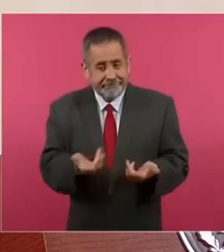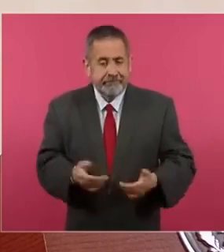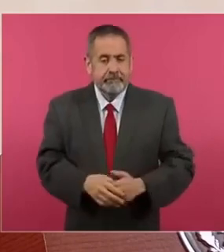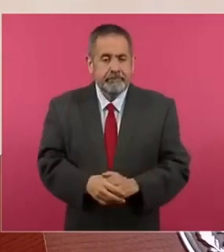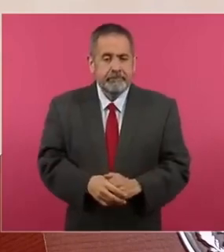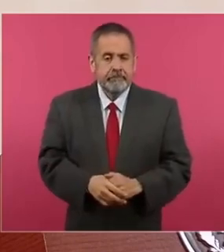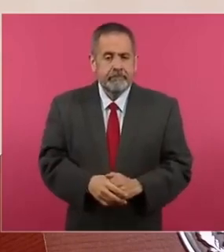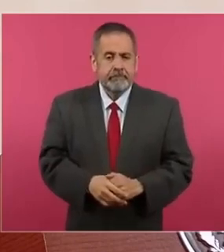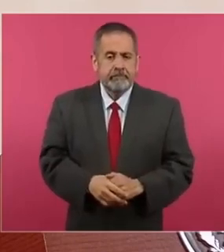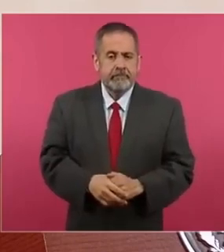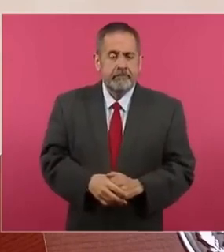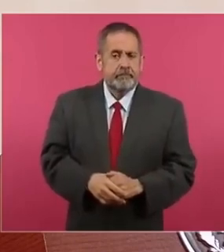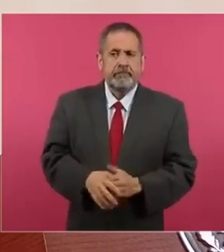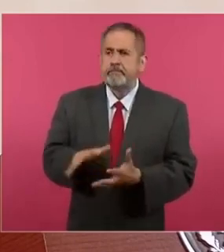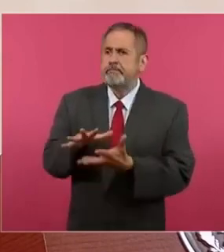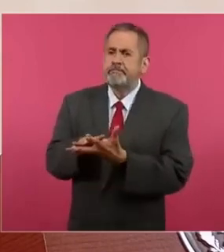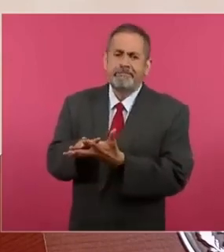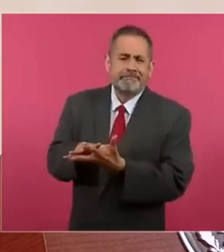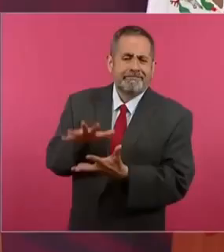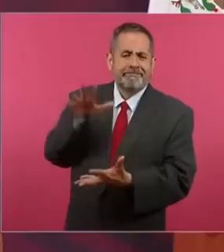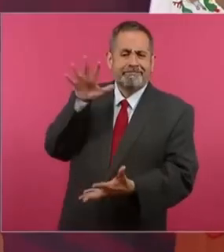la mayoría de la gente